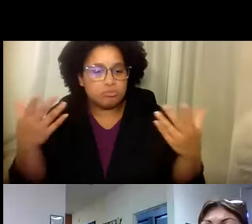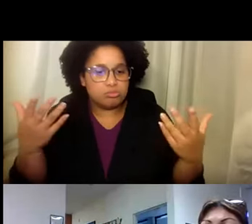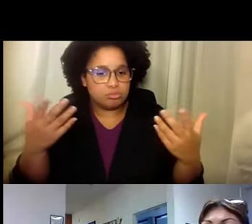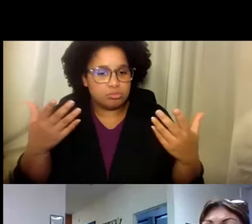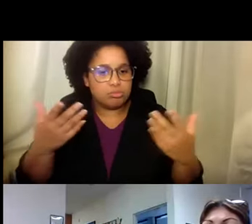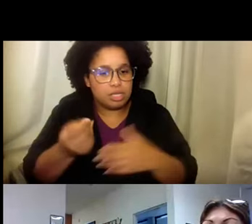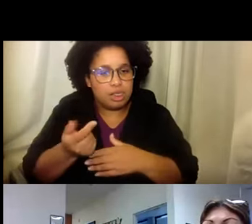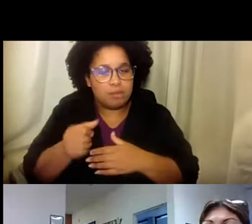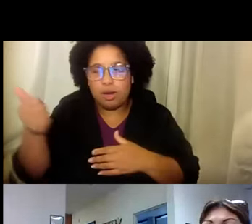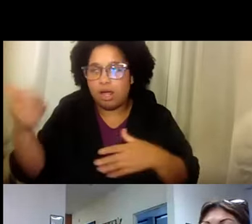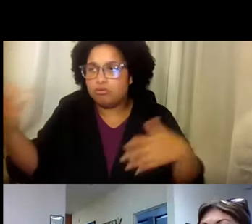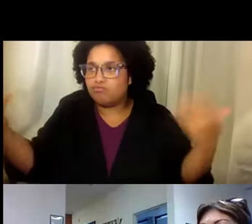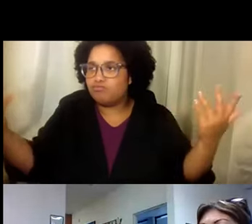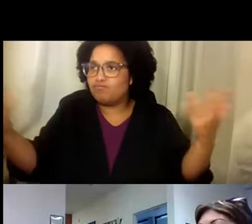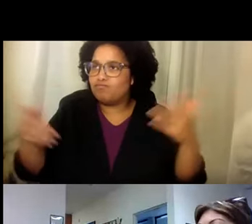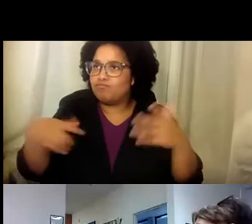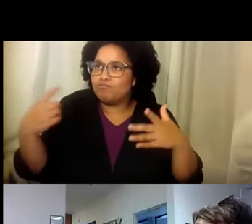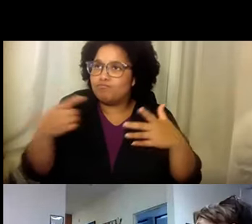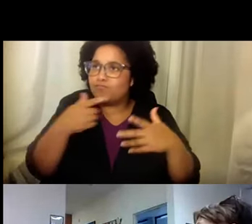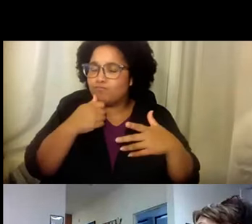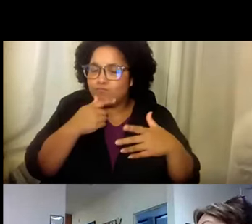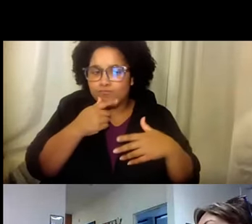división, cálculo. ¿Qué más?